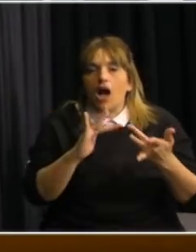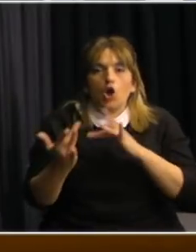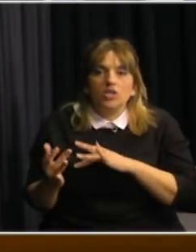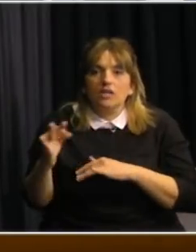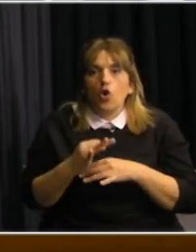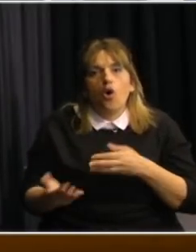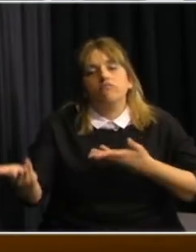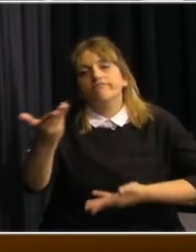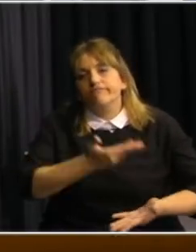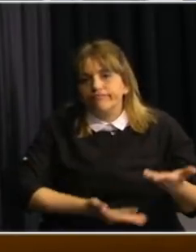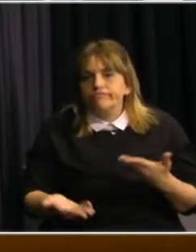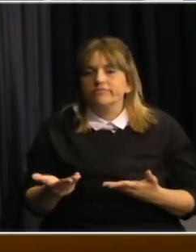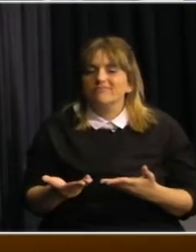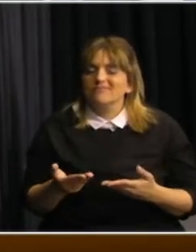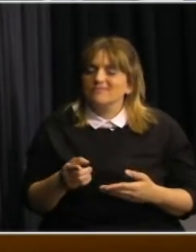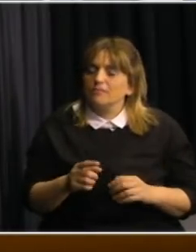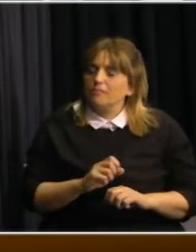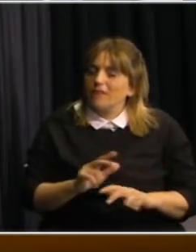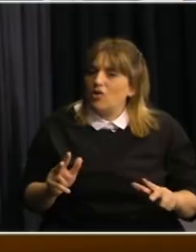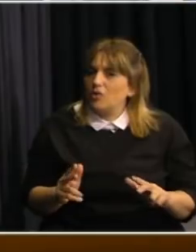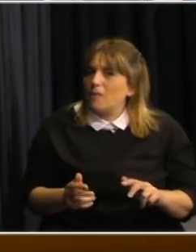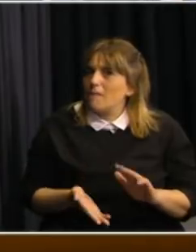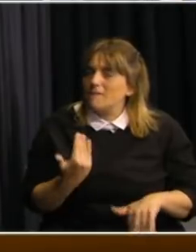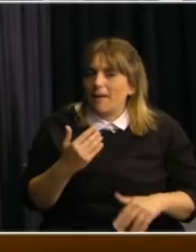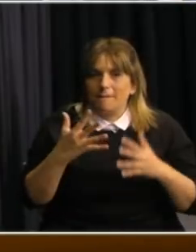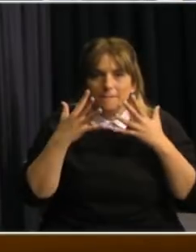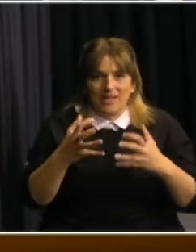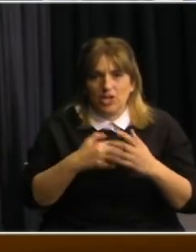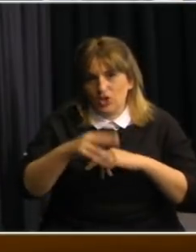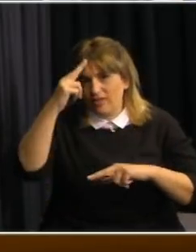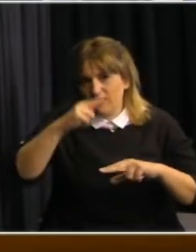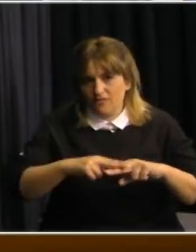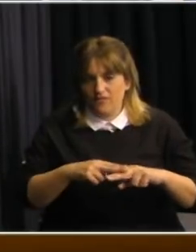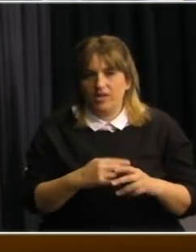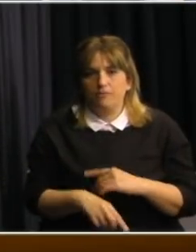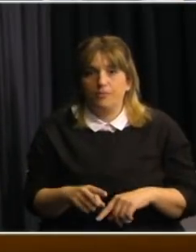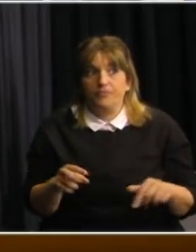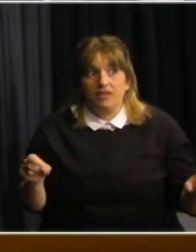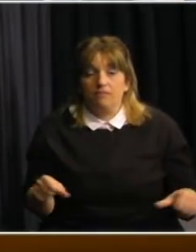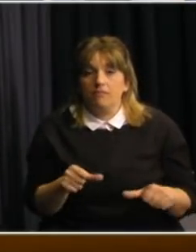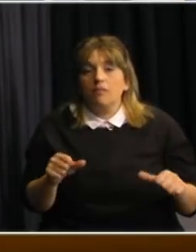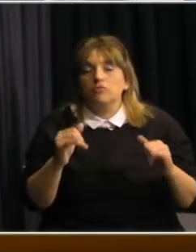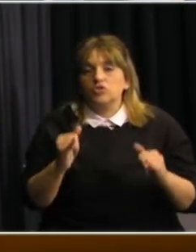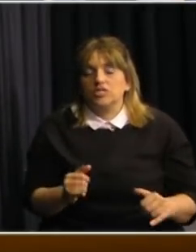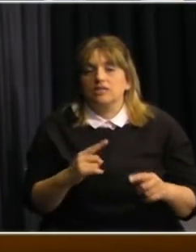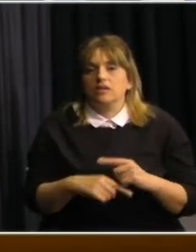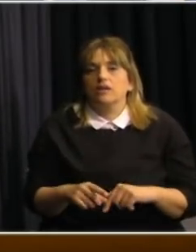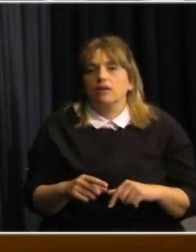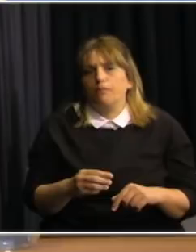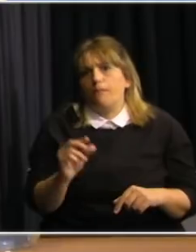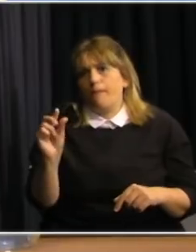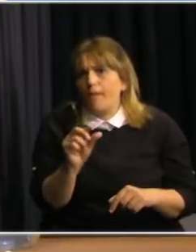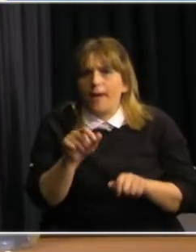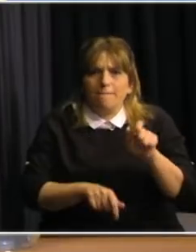interacciones aumenta la chance de enfermarnos. Si vamos a una reunión en la que obviamente debe haber poca